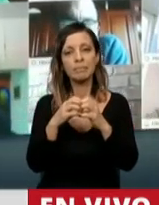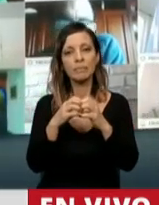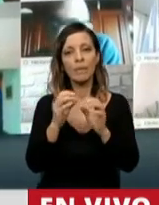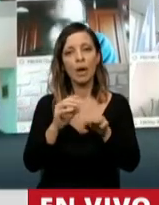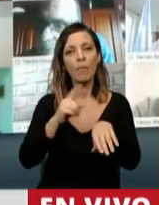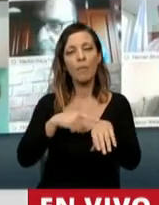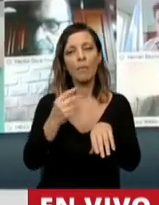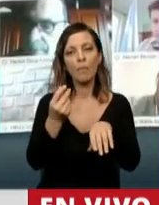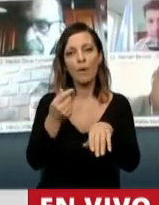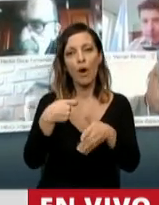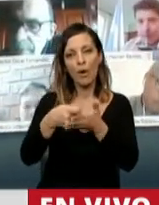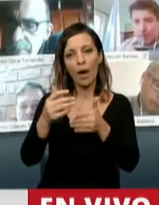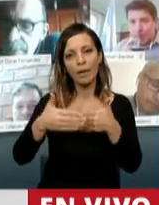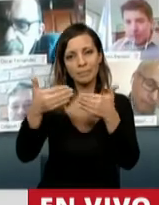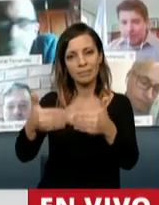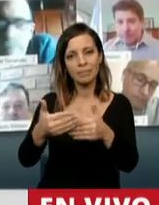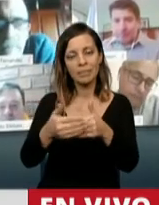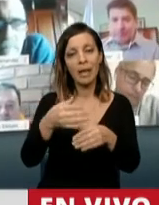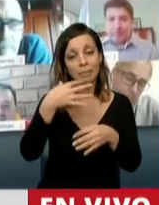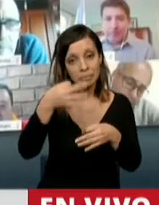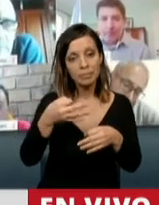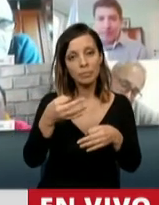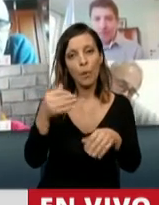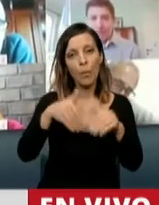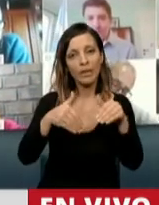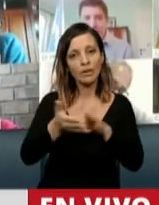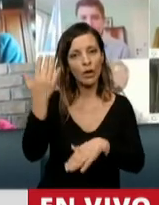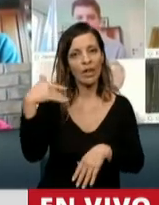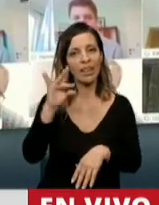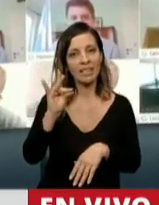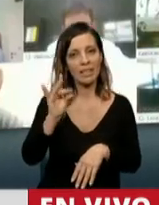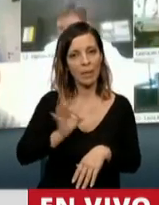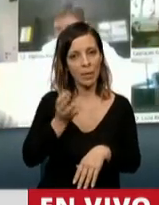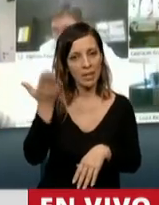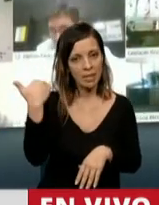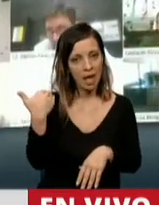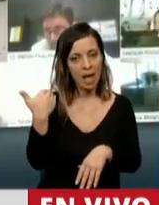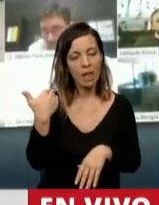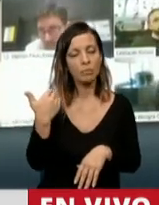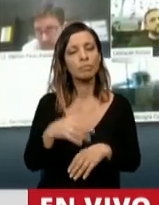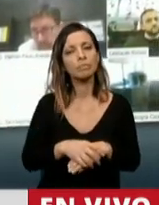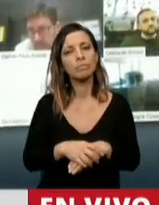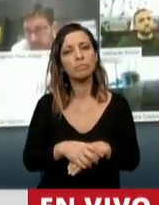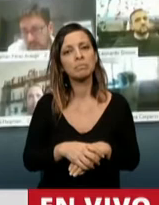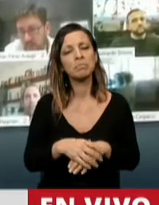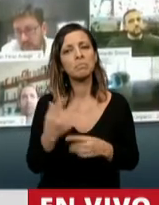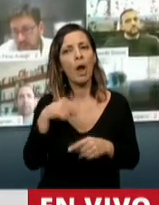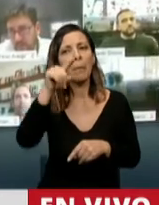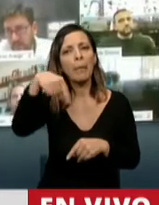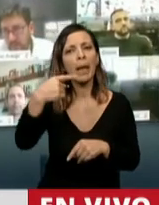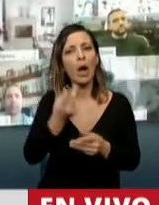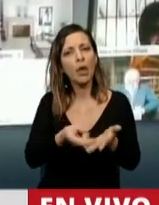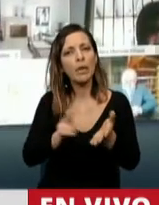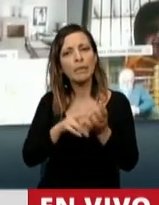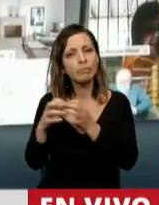prórroga de una moratoria que se votó en diciembre del año pasado motivada por una situación económica y